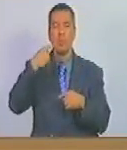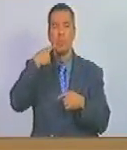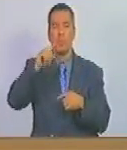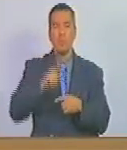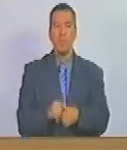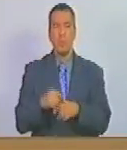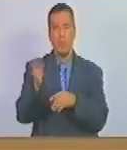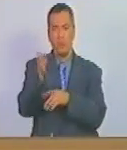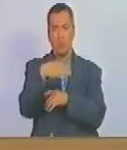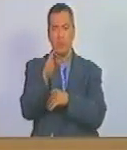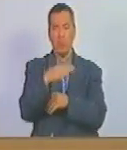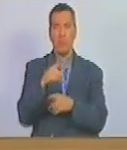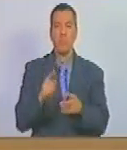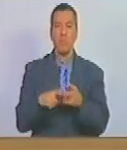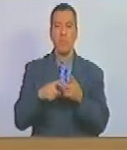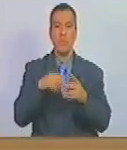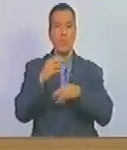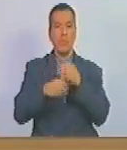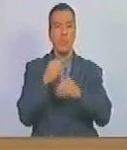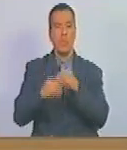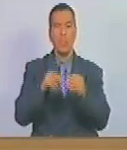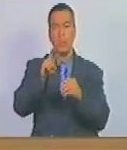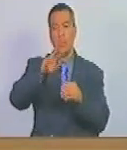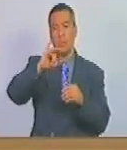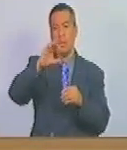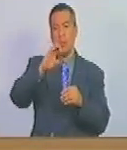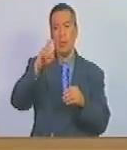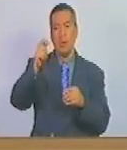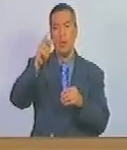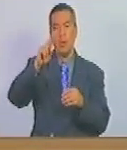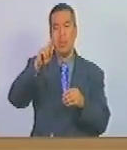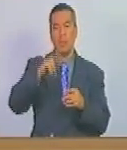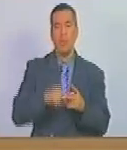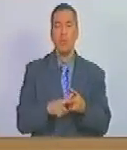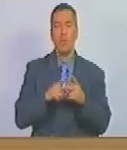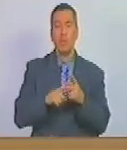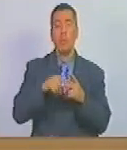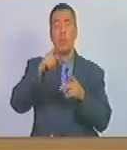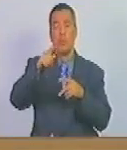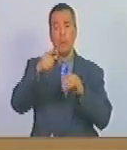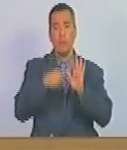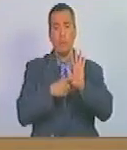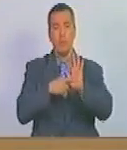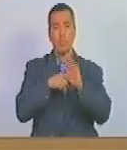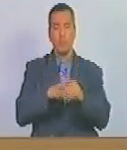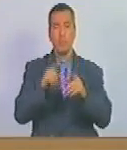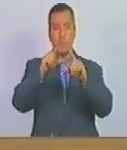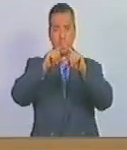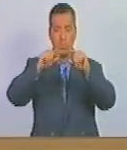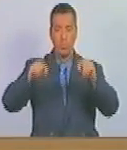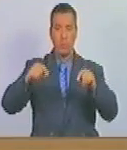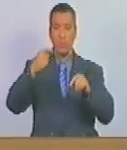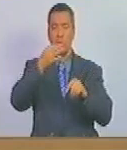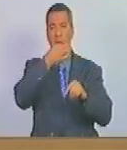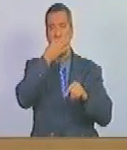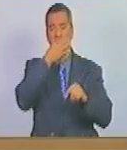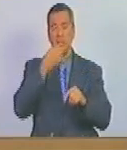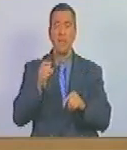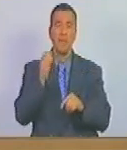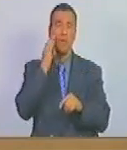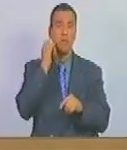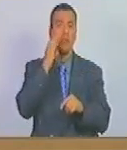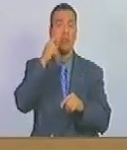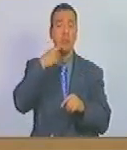una bandera elaborada por víctor rodríguez y maría jiménez que aparece un triángulo verde y azul